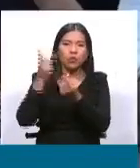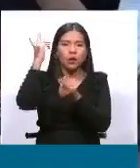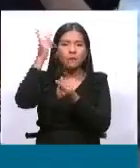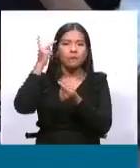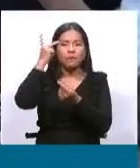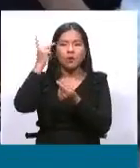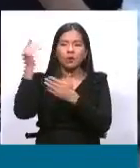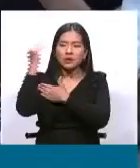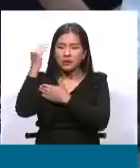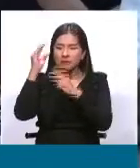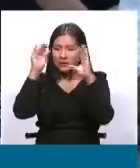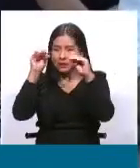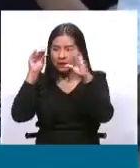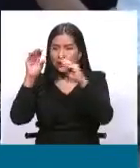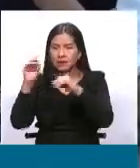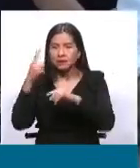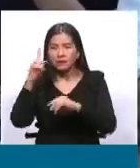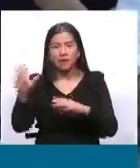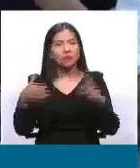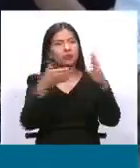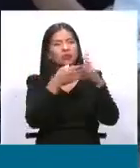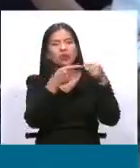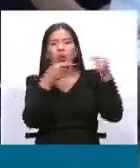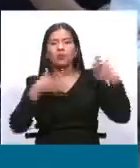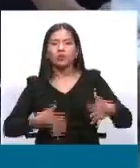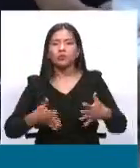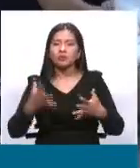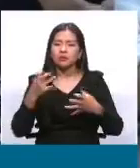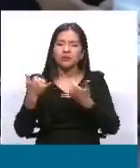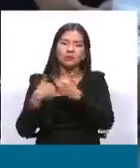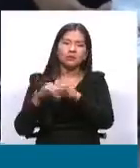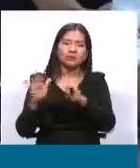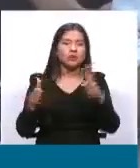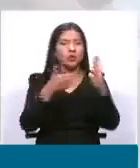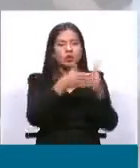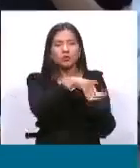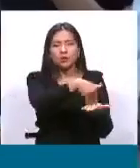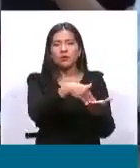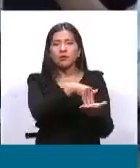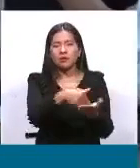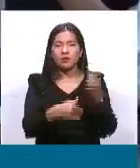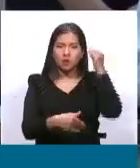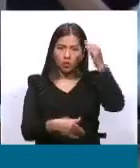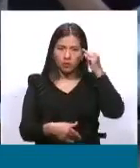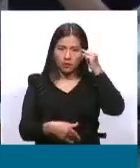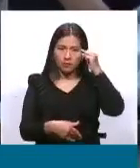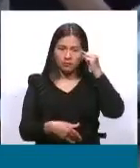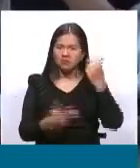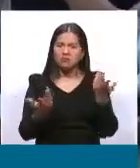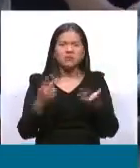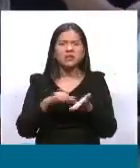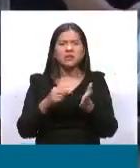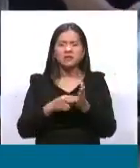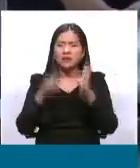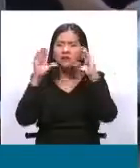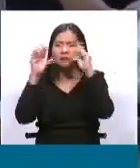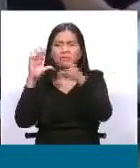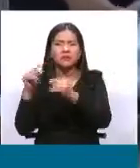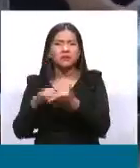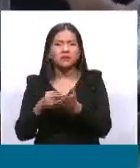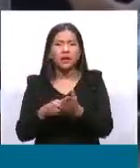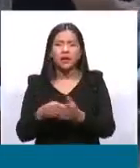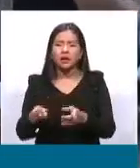para que sigan su agenda de desestabilización. ¿A qué me refiero con disciplinar a actores políticos de Santa Cruz?